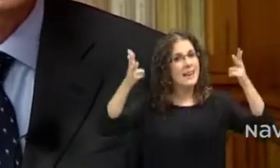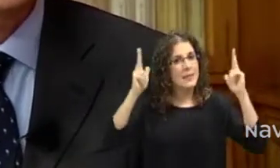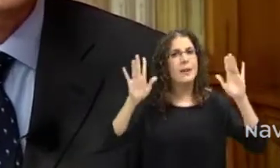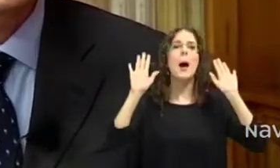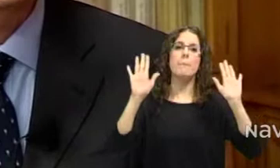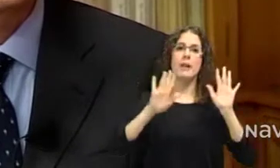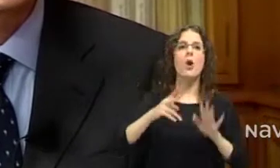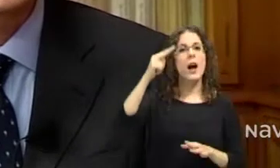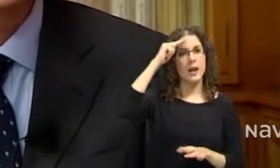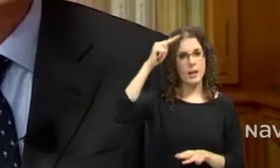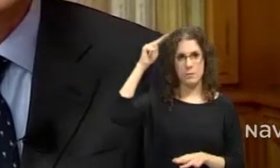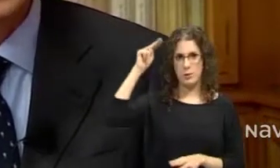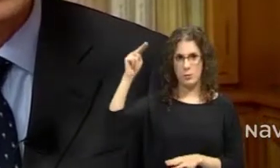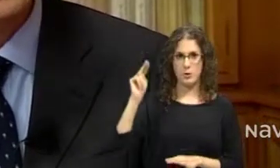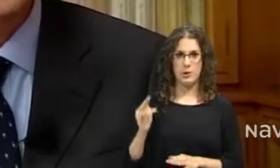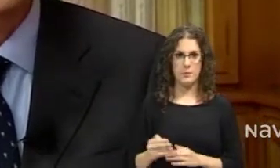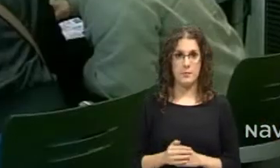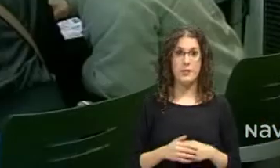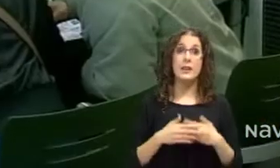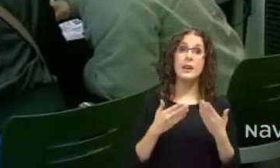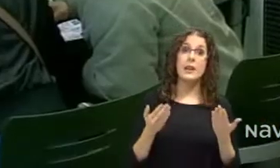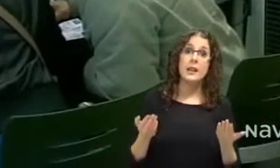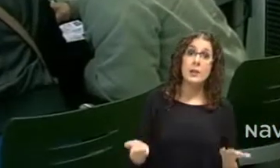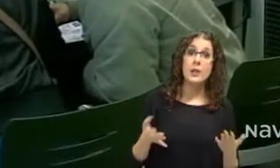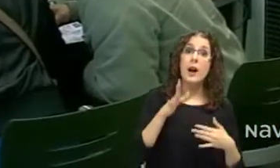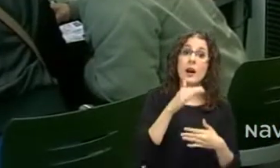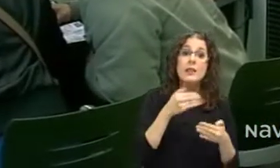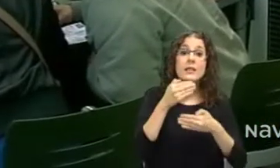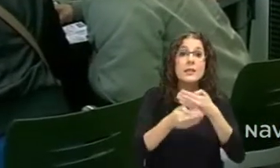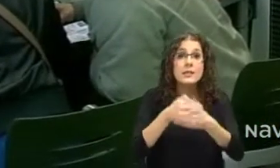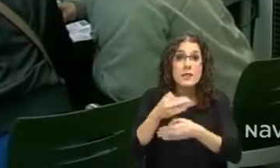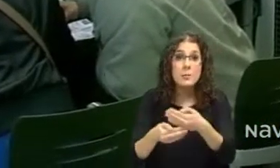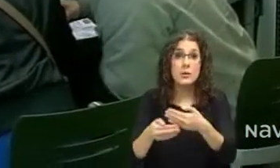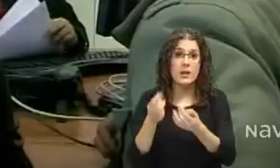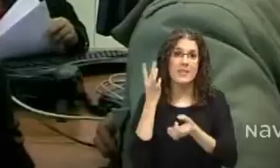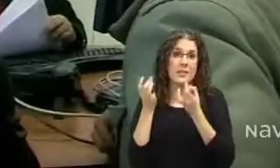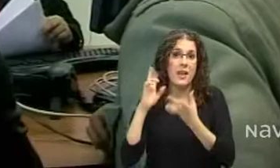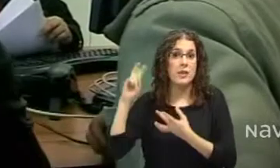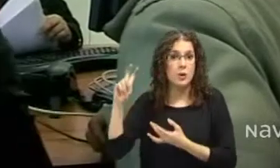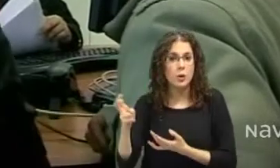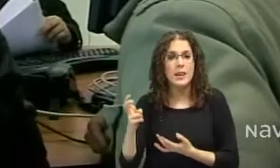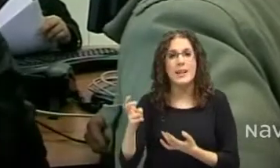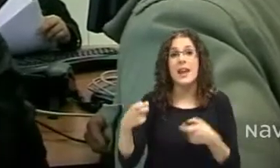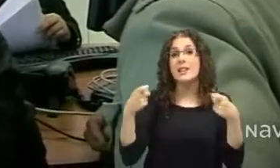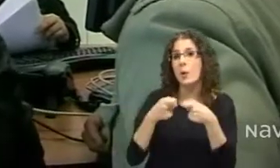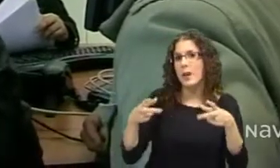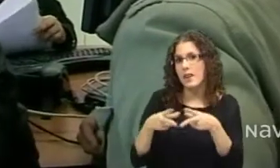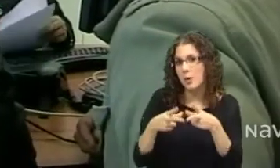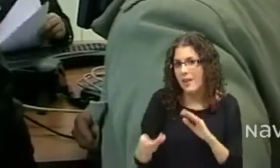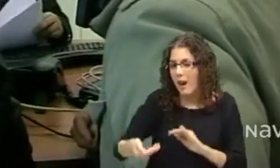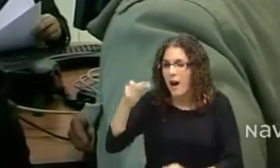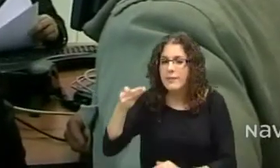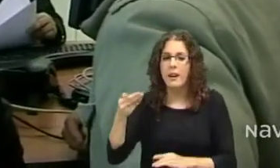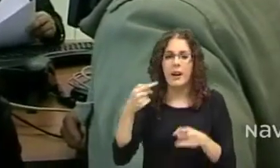Sin embargo, los trámites administrativos, el alta en el censo de entidades, el acta de actividades, el alta de la seguridad social, en fin,